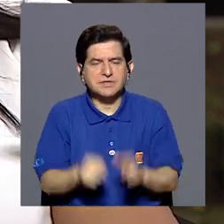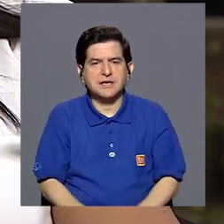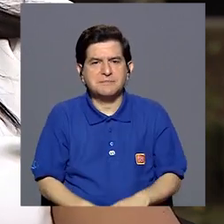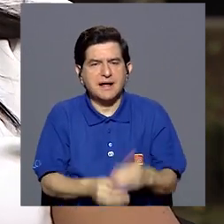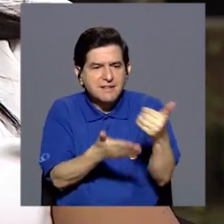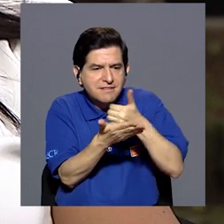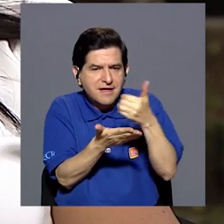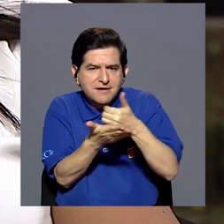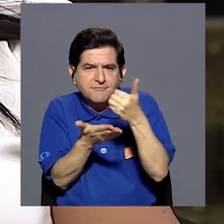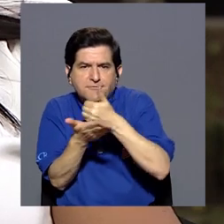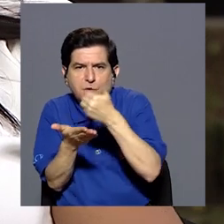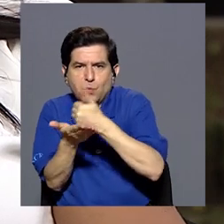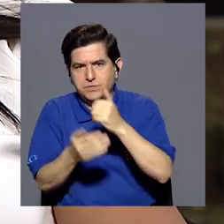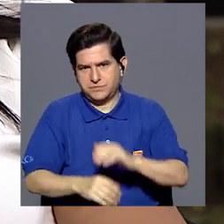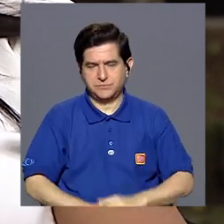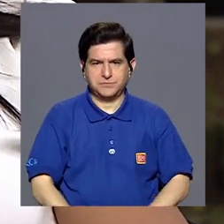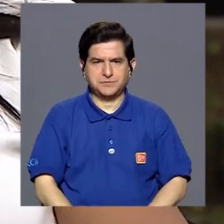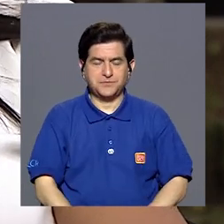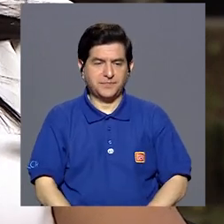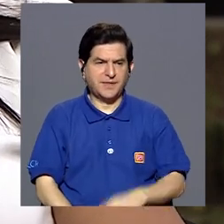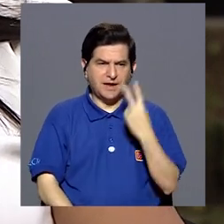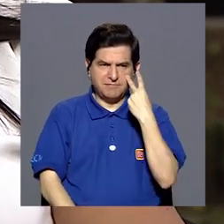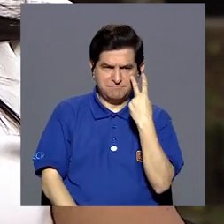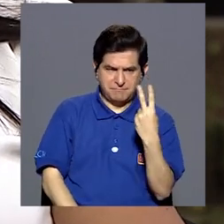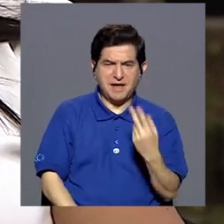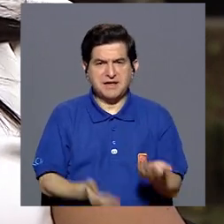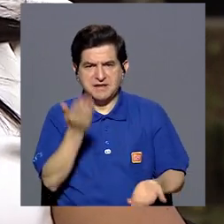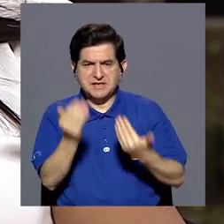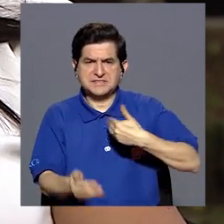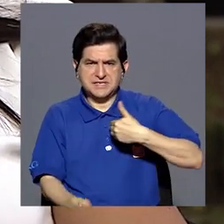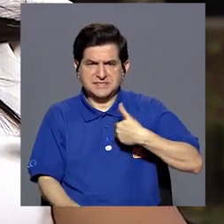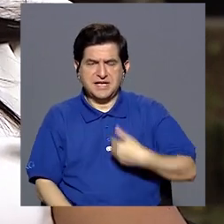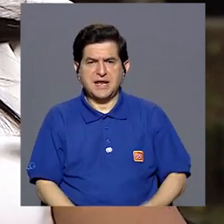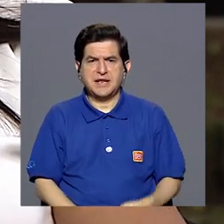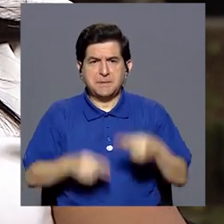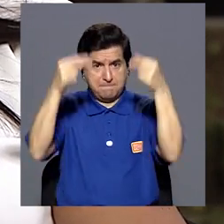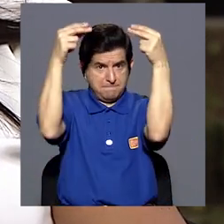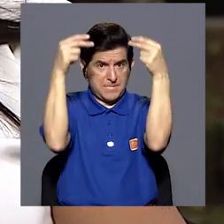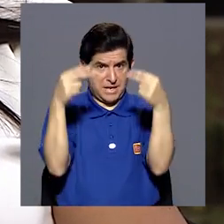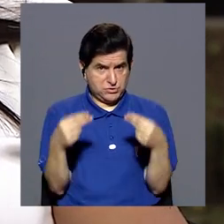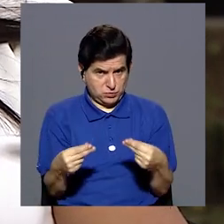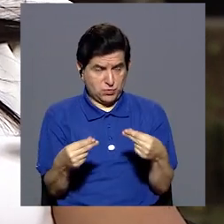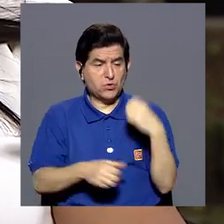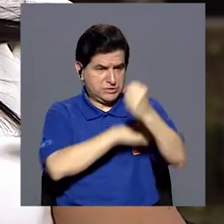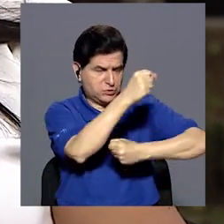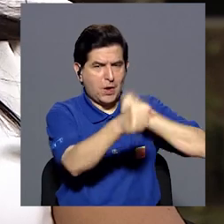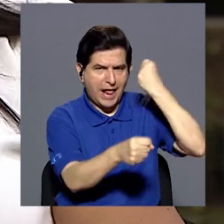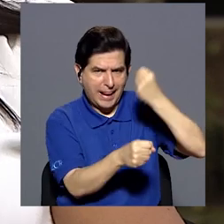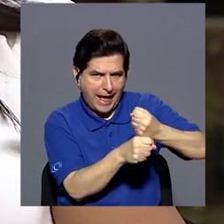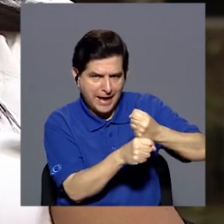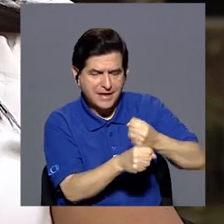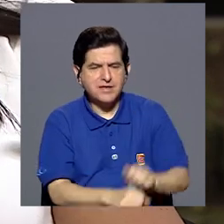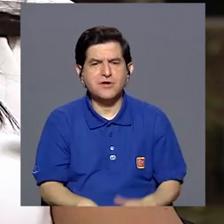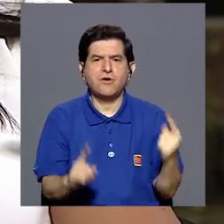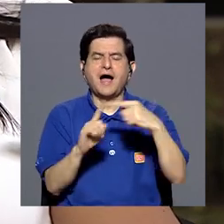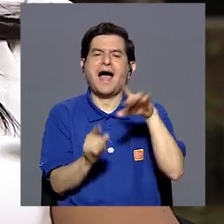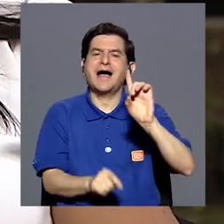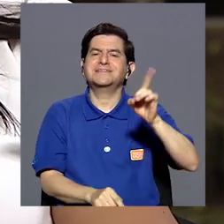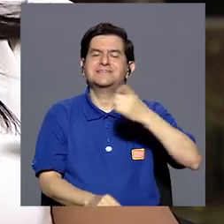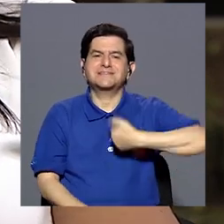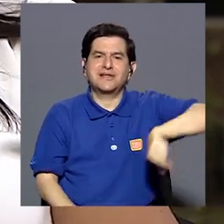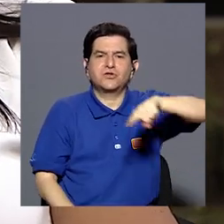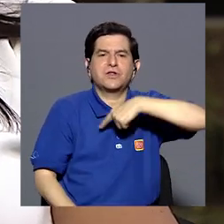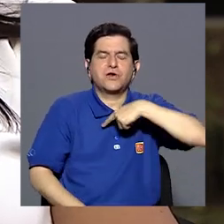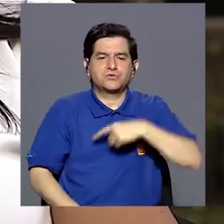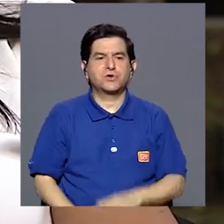de los recursos, ¿verdad? Entonces ahí es donde vemos si tenemos un presupuesto anual, hasta qué punto